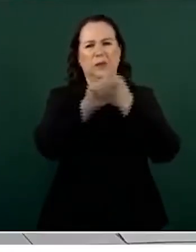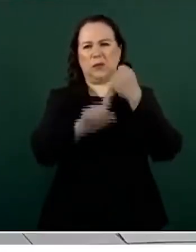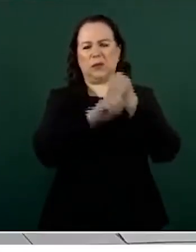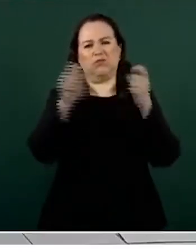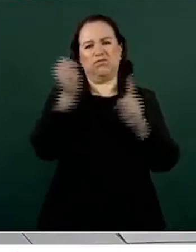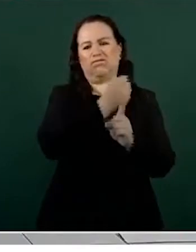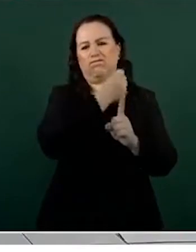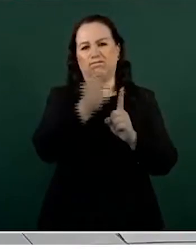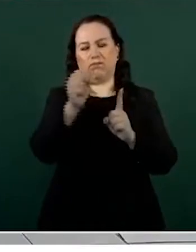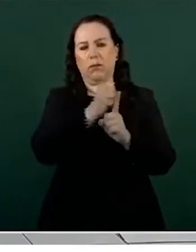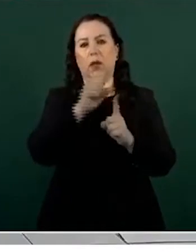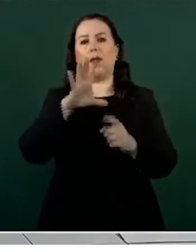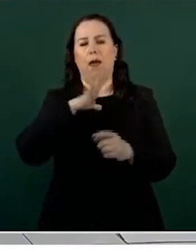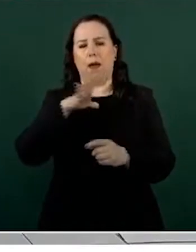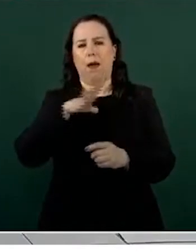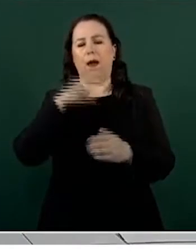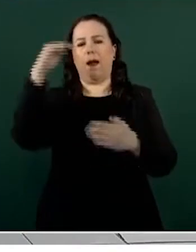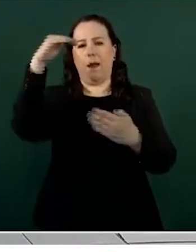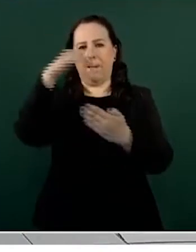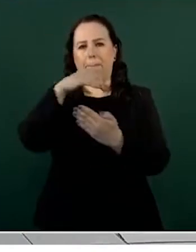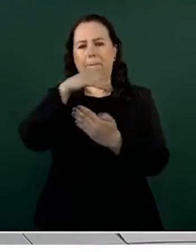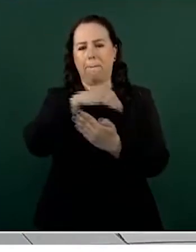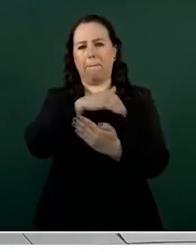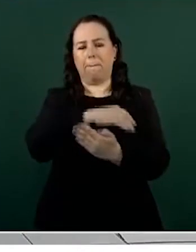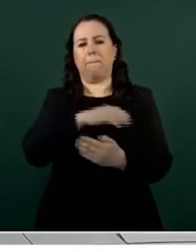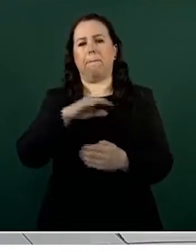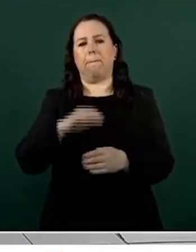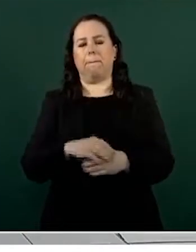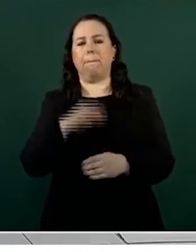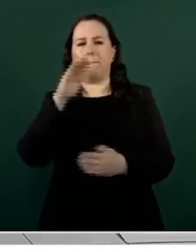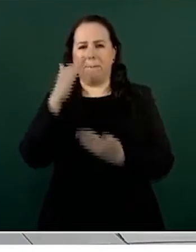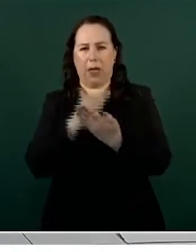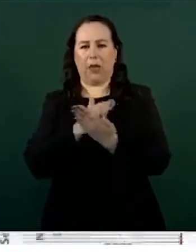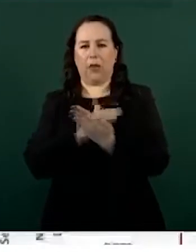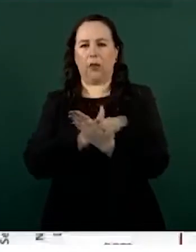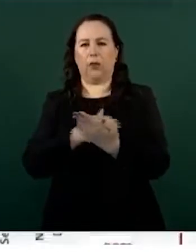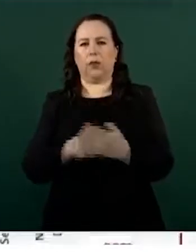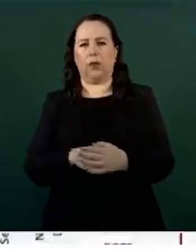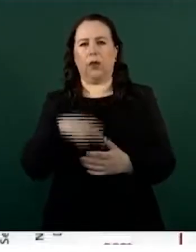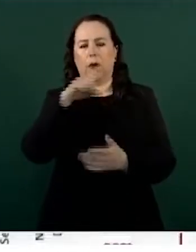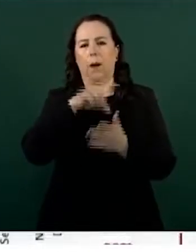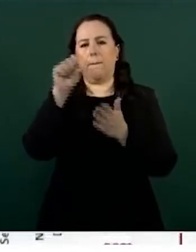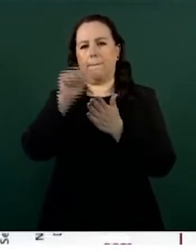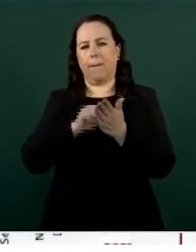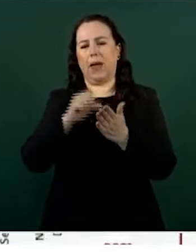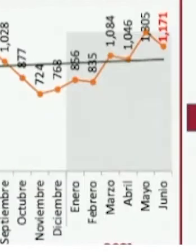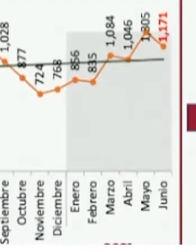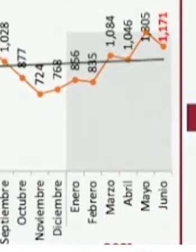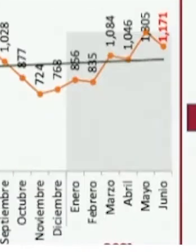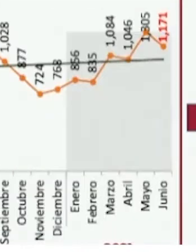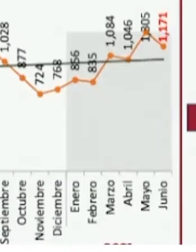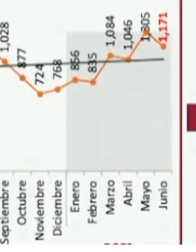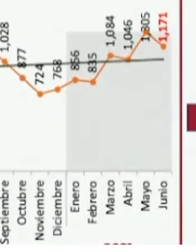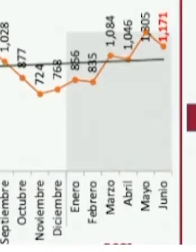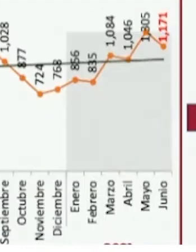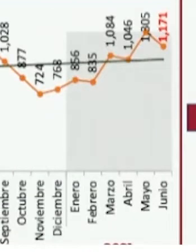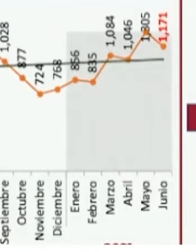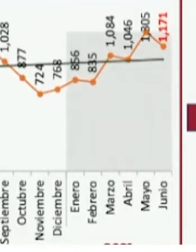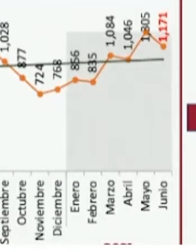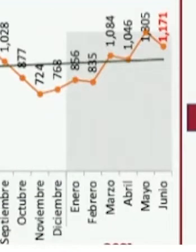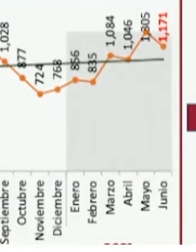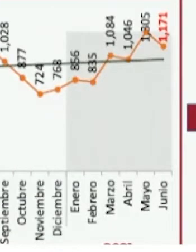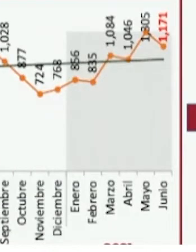baja o presentó una baja en relación al mes de mayo. En junio solamente tienen 1